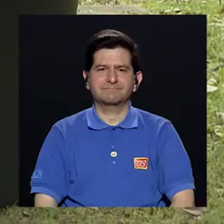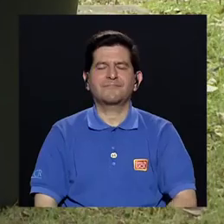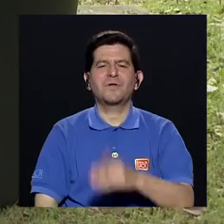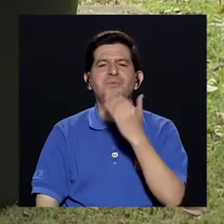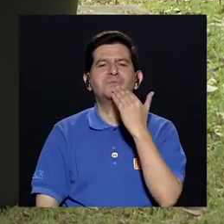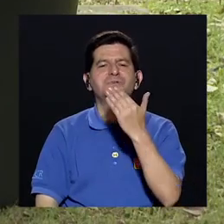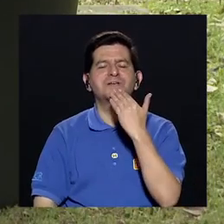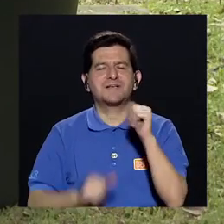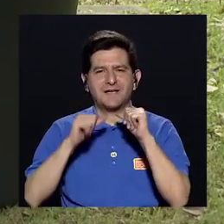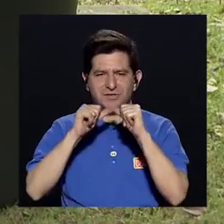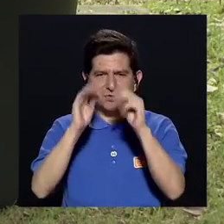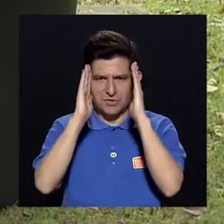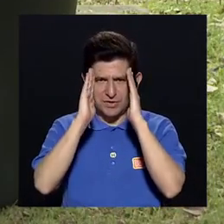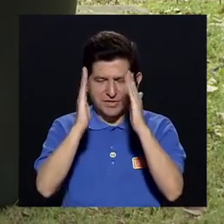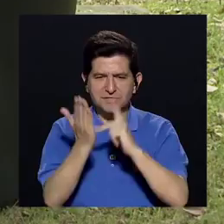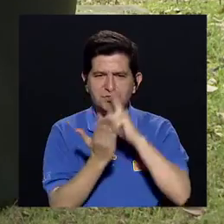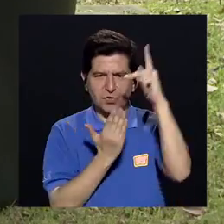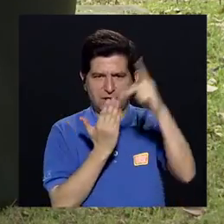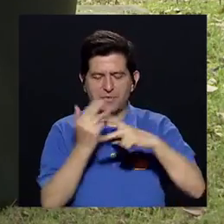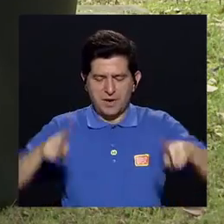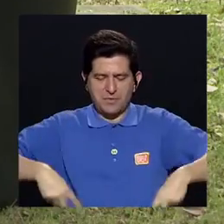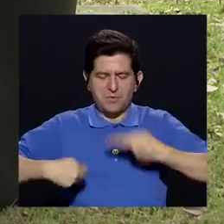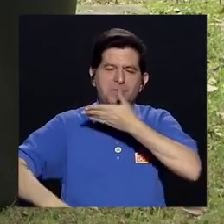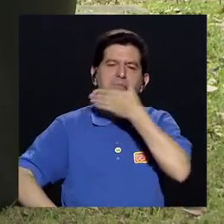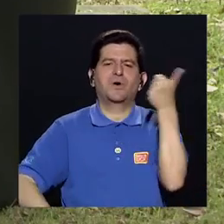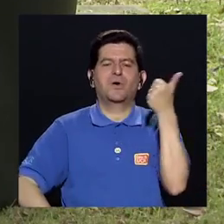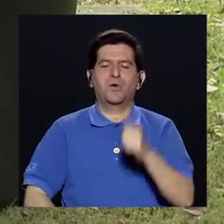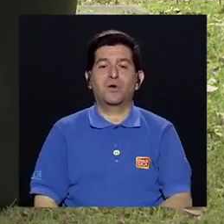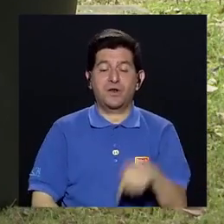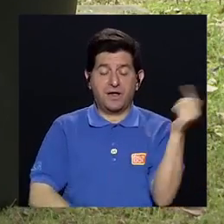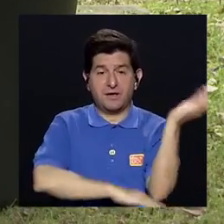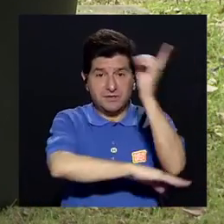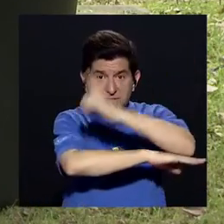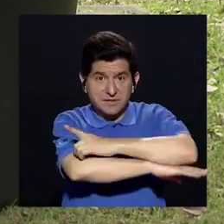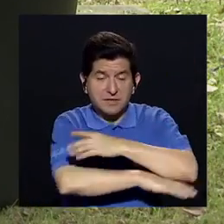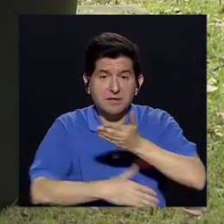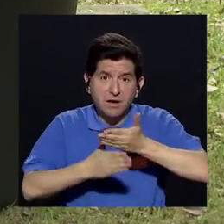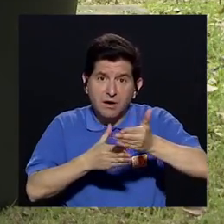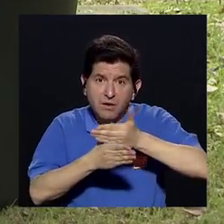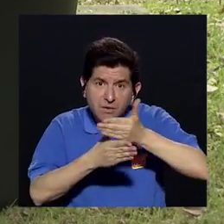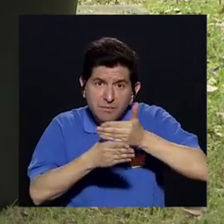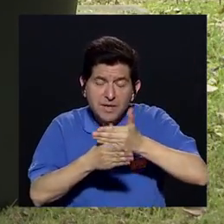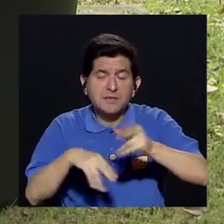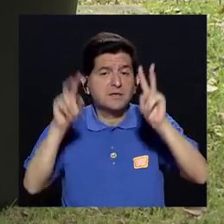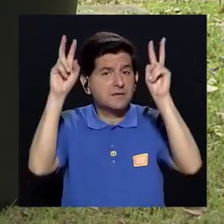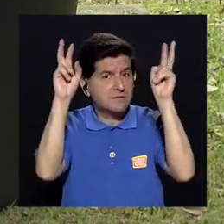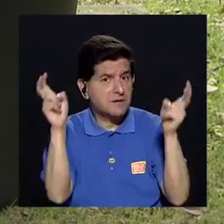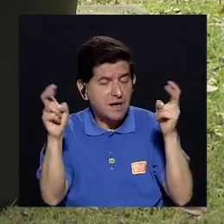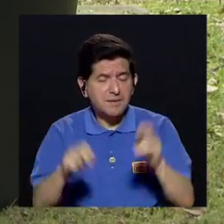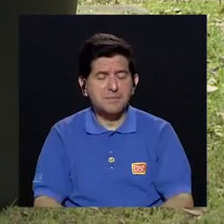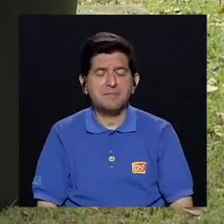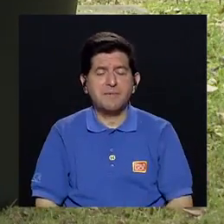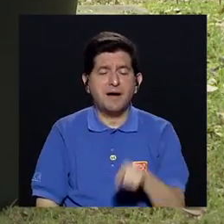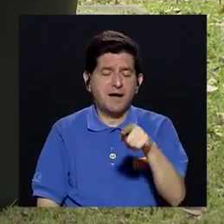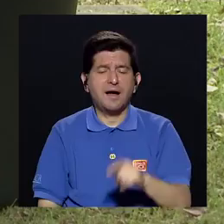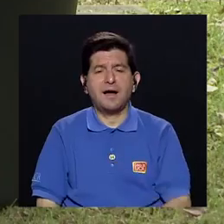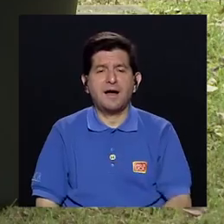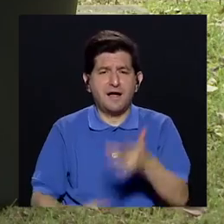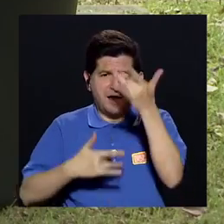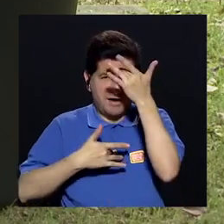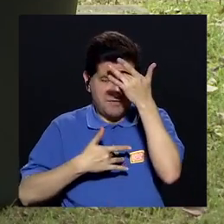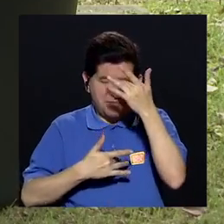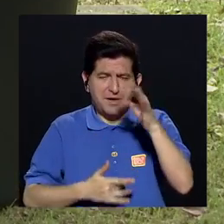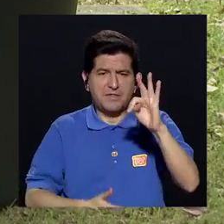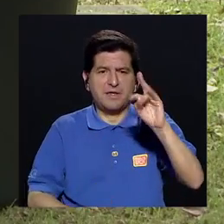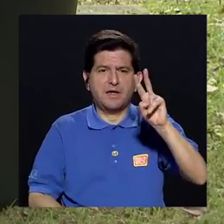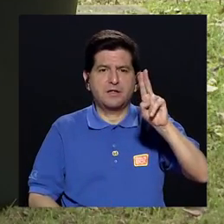Gracias por continuar en su telerevista Vivir Mejor El día de hoy estamos compartiendo acerca del tema de la tuberculosis Que